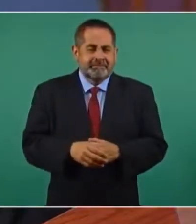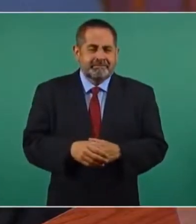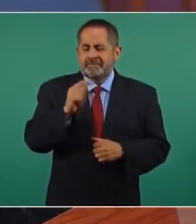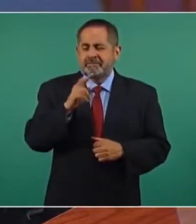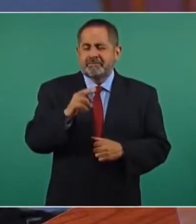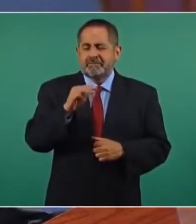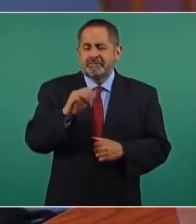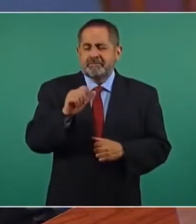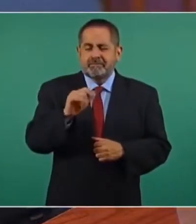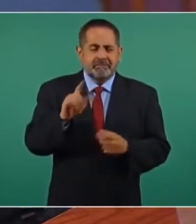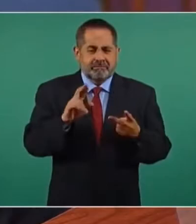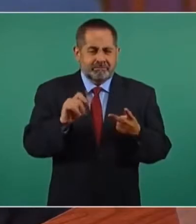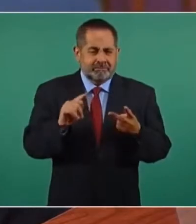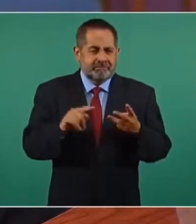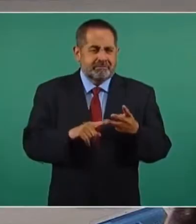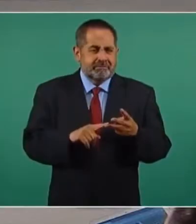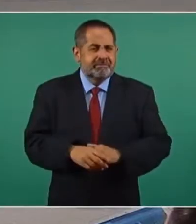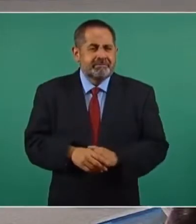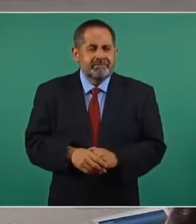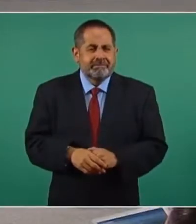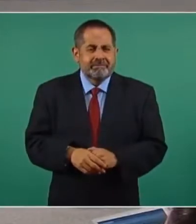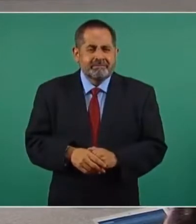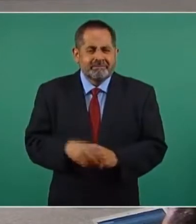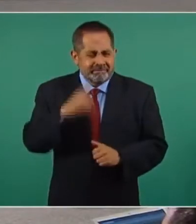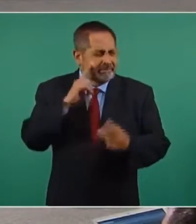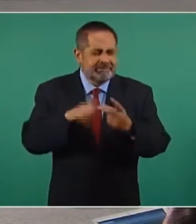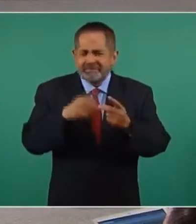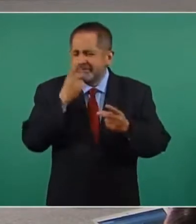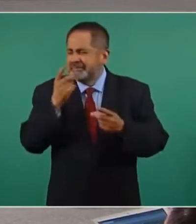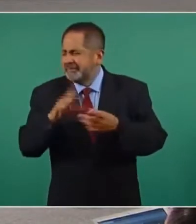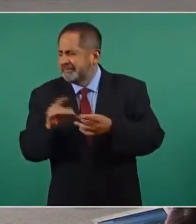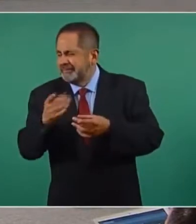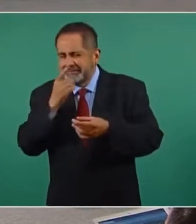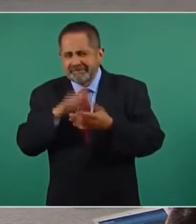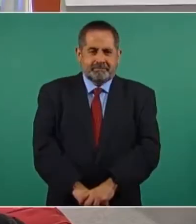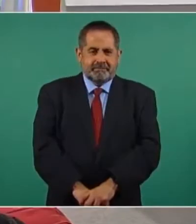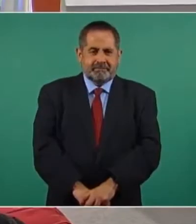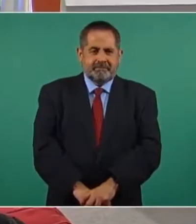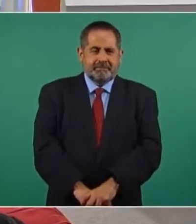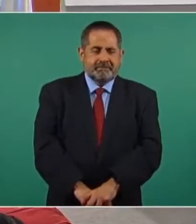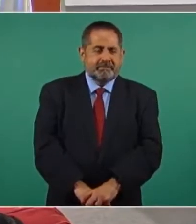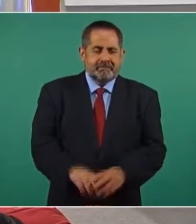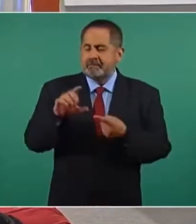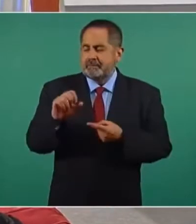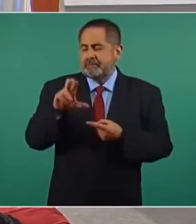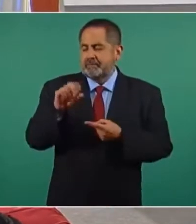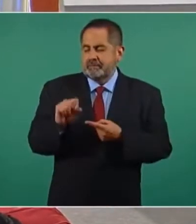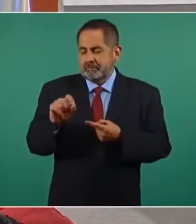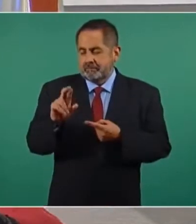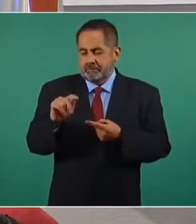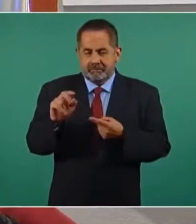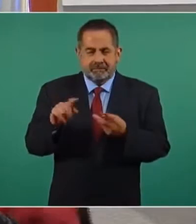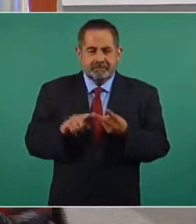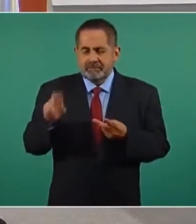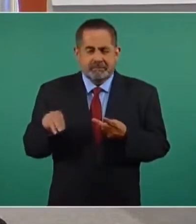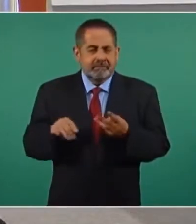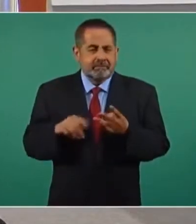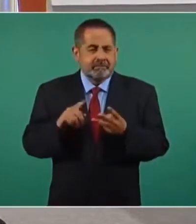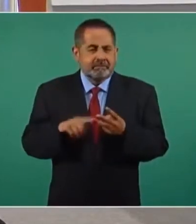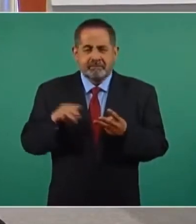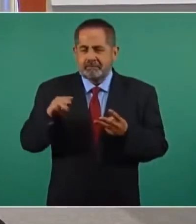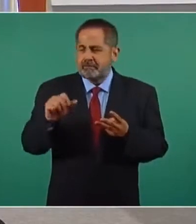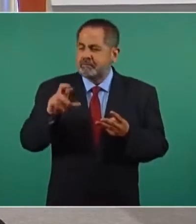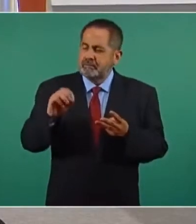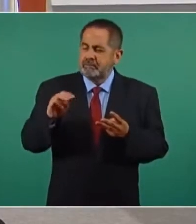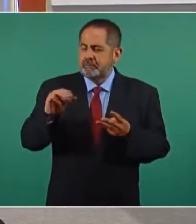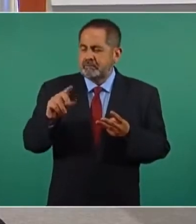Maulión, Loret de Mola, a ver, pero ¿dónde está la lista? Vamos a leerlo. Carlos Loret, Héctor de Maulión, Mario